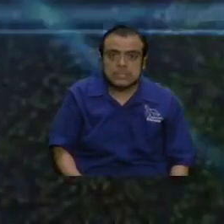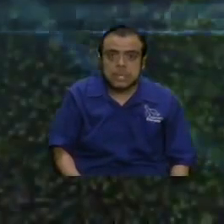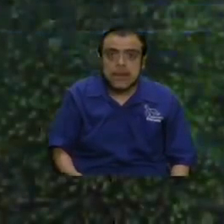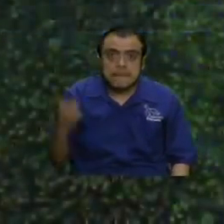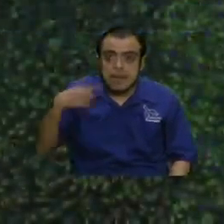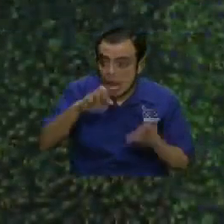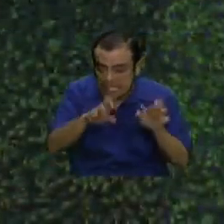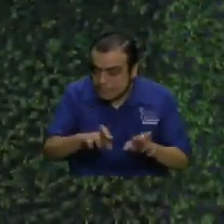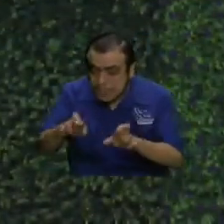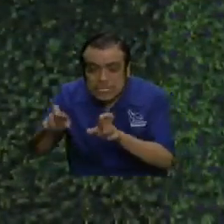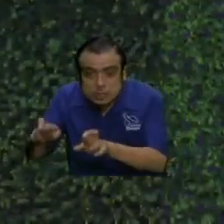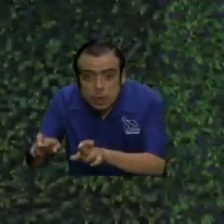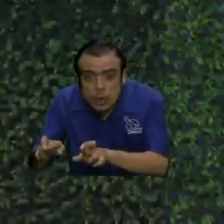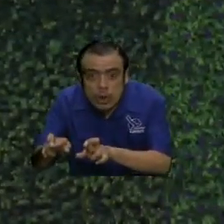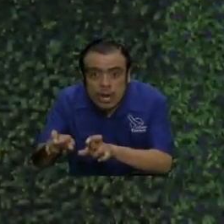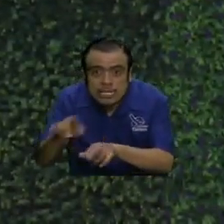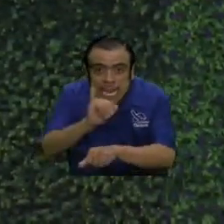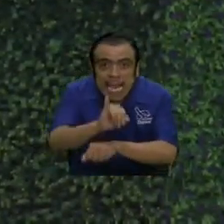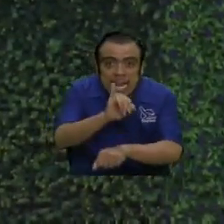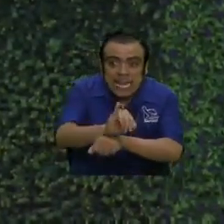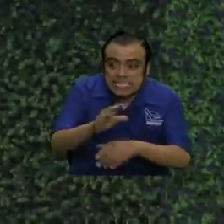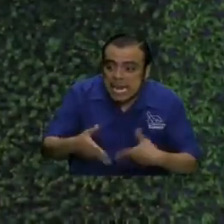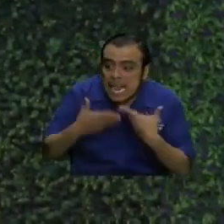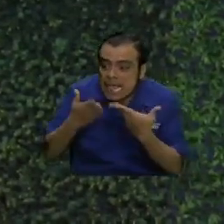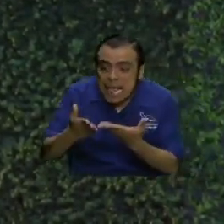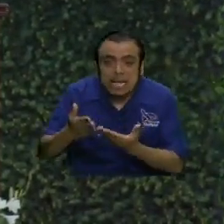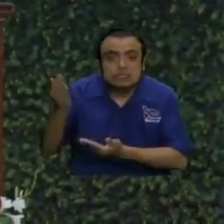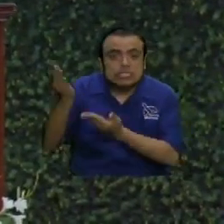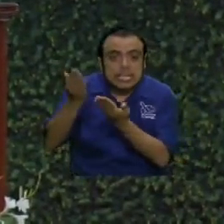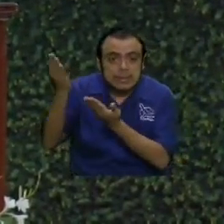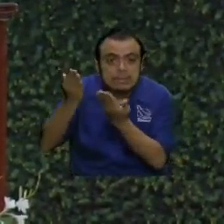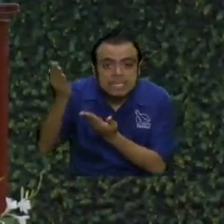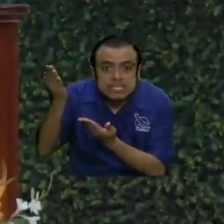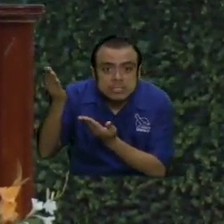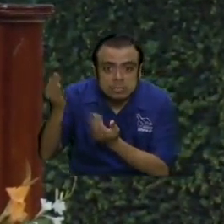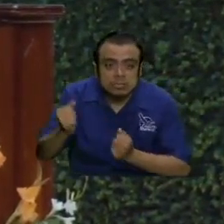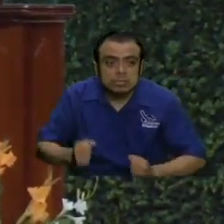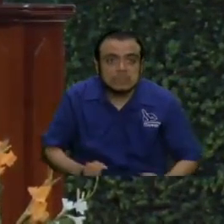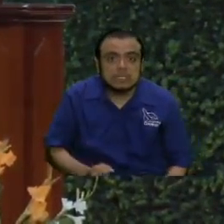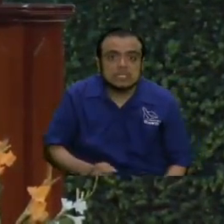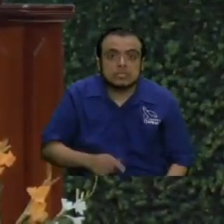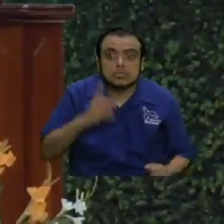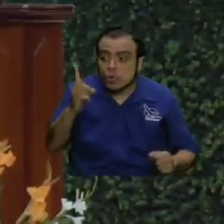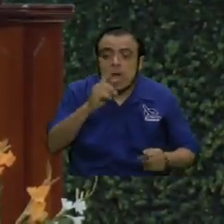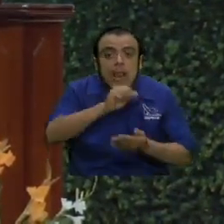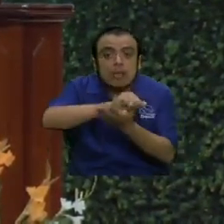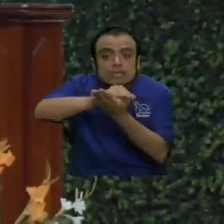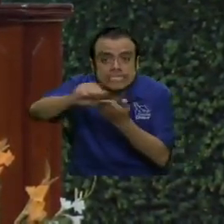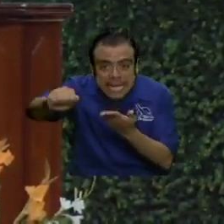a la gente es una diaconía, pero no cualquiera, es a los santos.